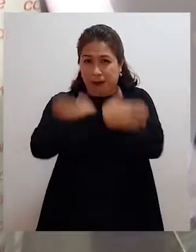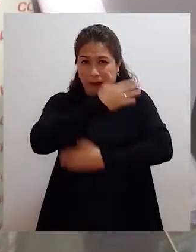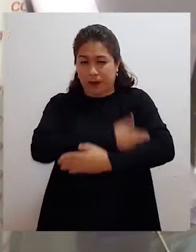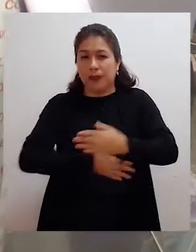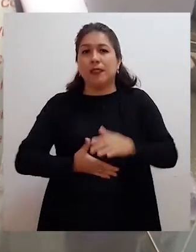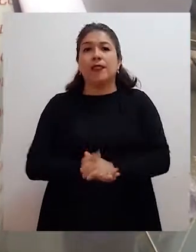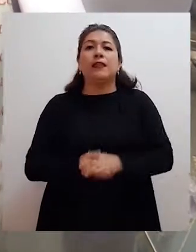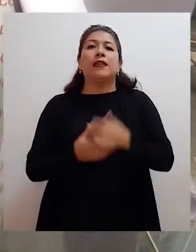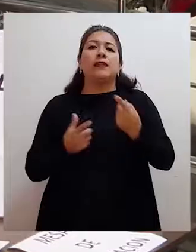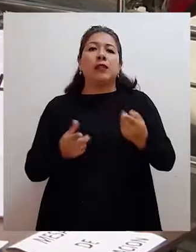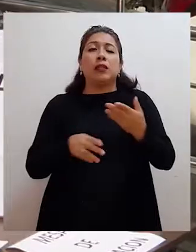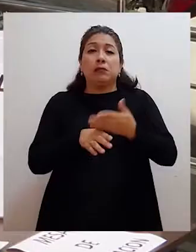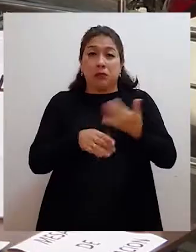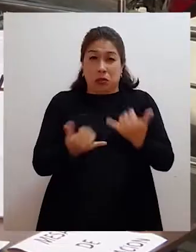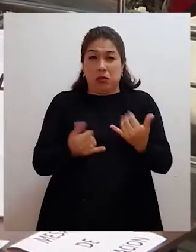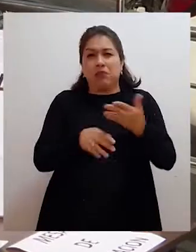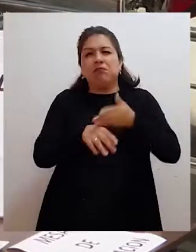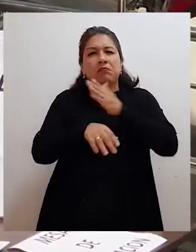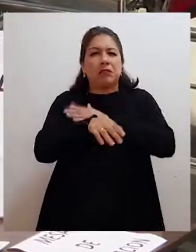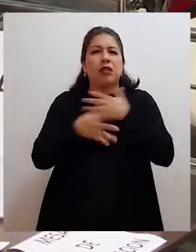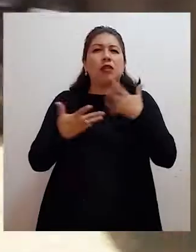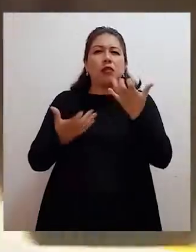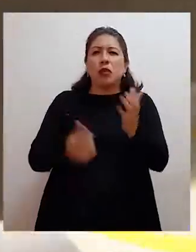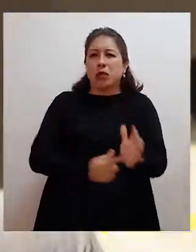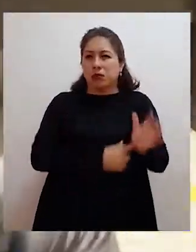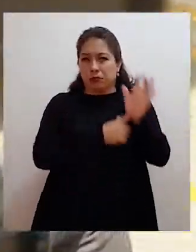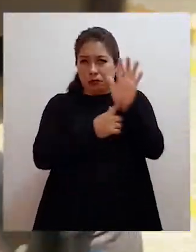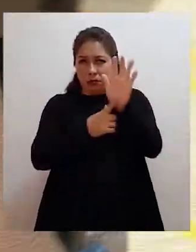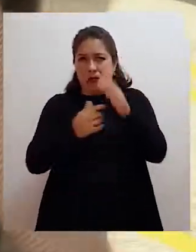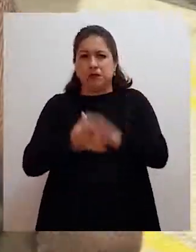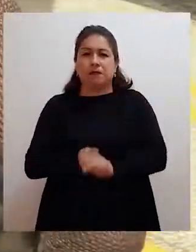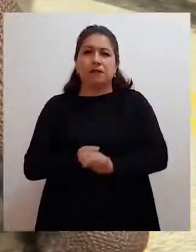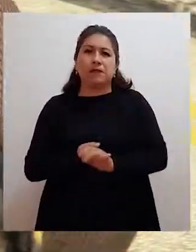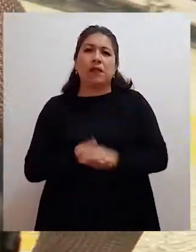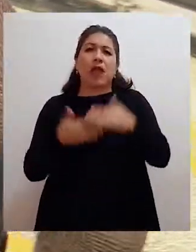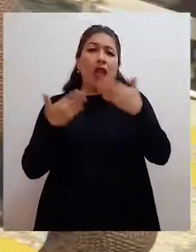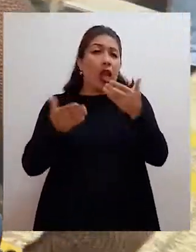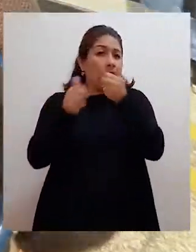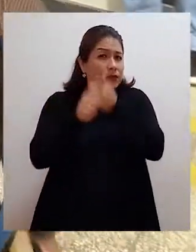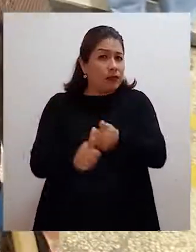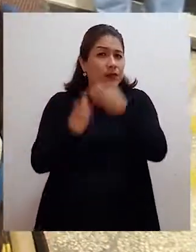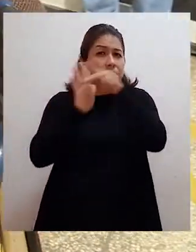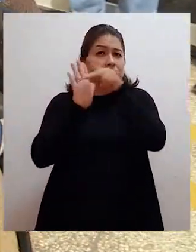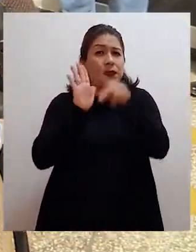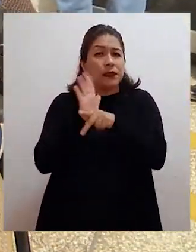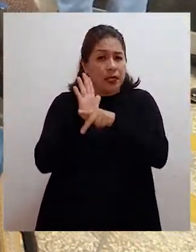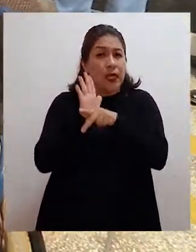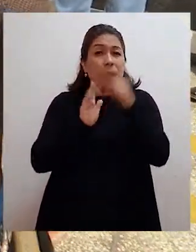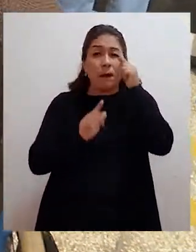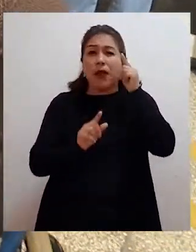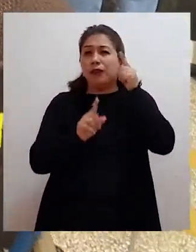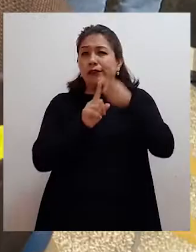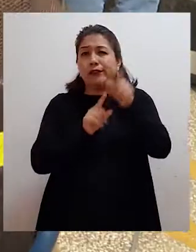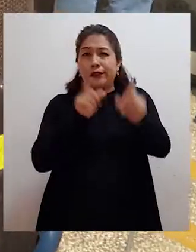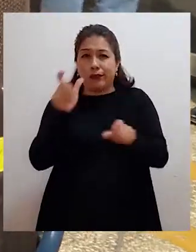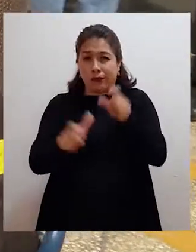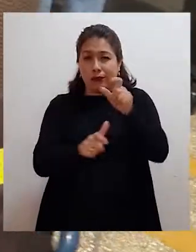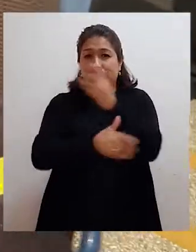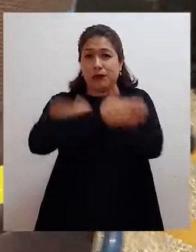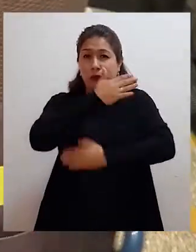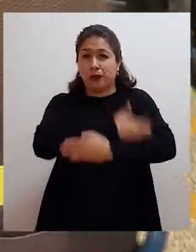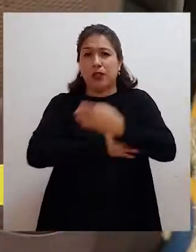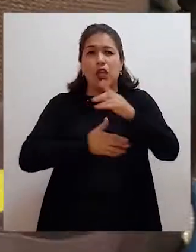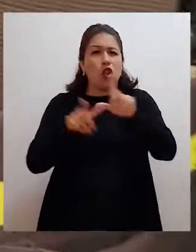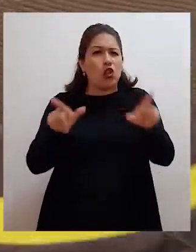Pero previamente quisiera referirles que hay protocolos para las personas con discapacidad en todos los